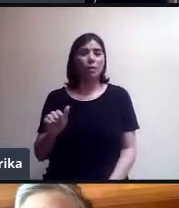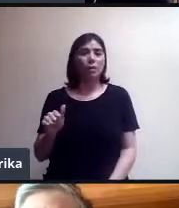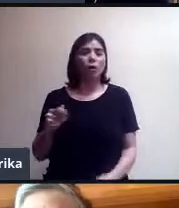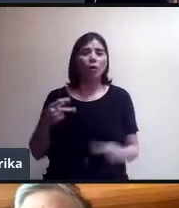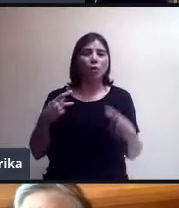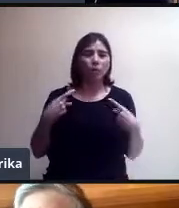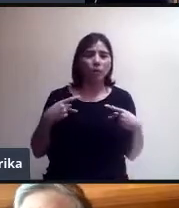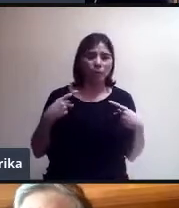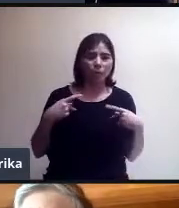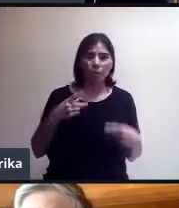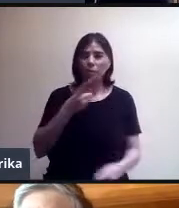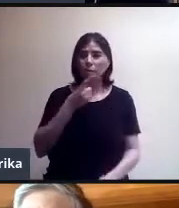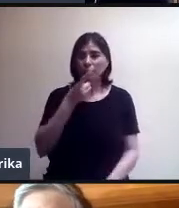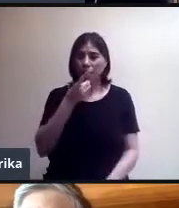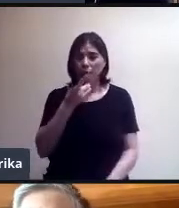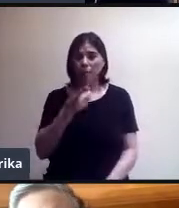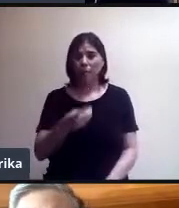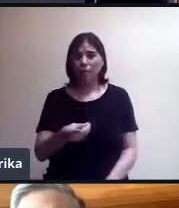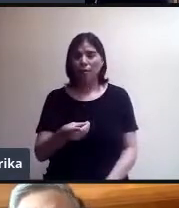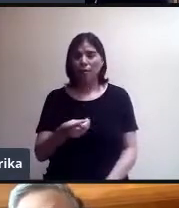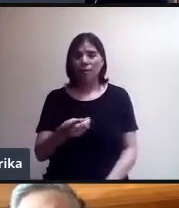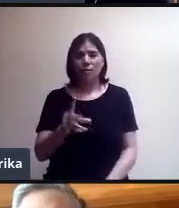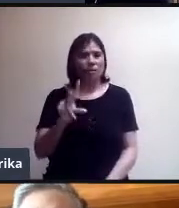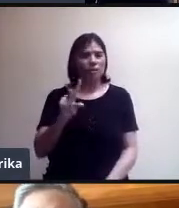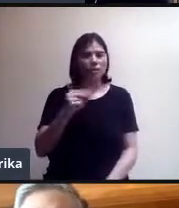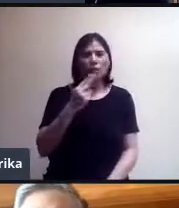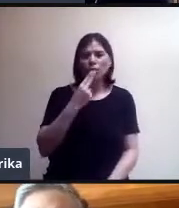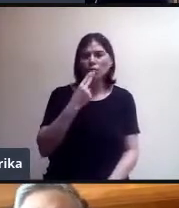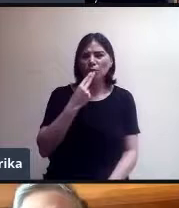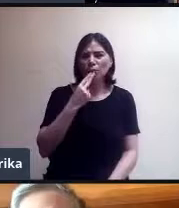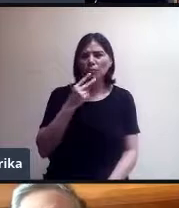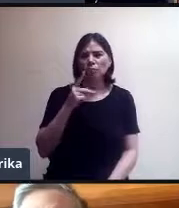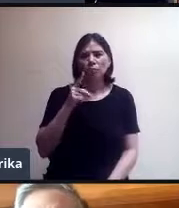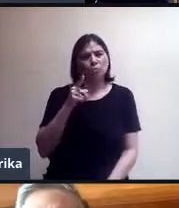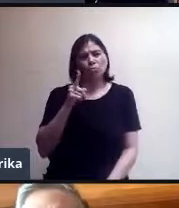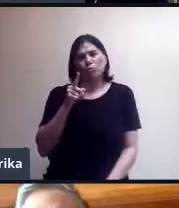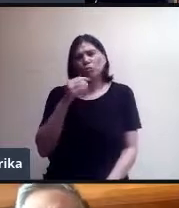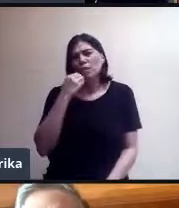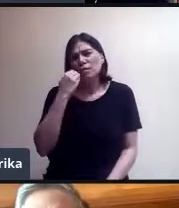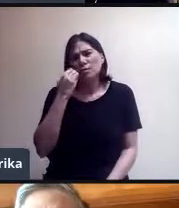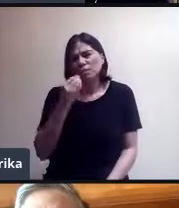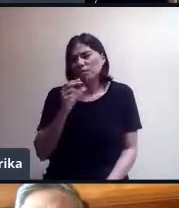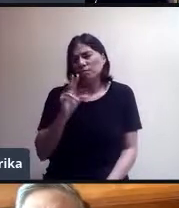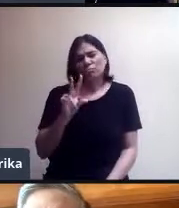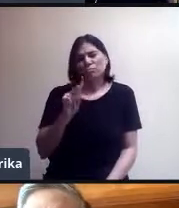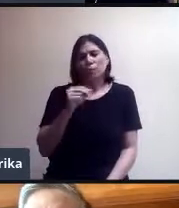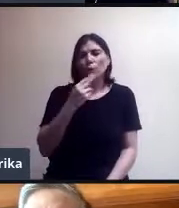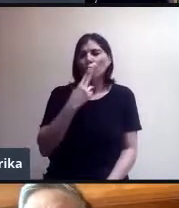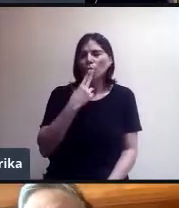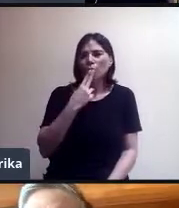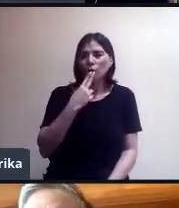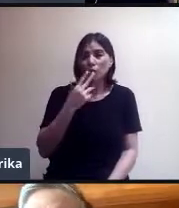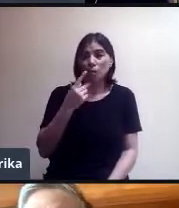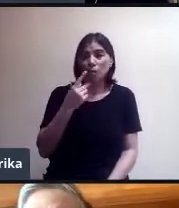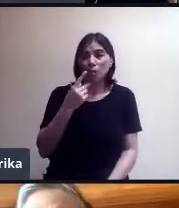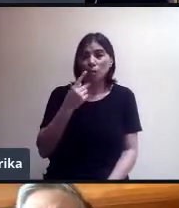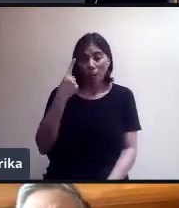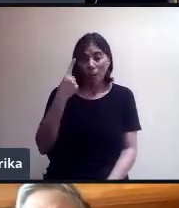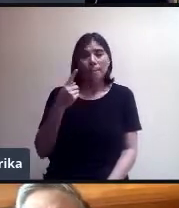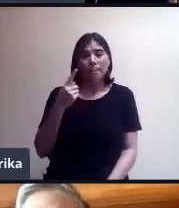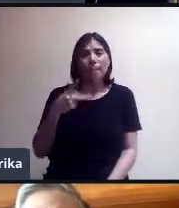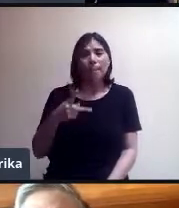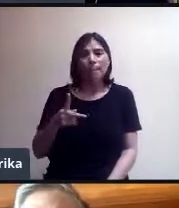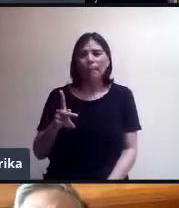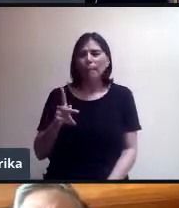que esto no se use, pues, no lo usen para nada. Hay que ser congruentes, pero se me hace un